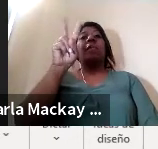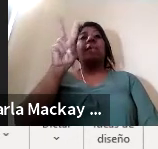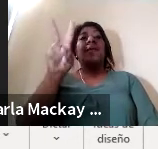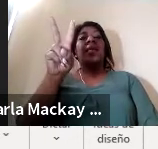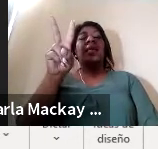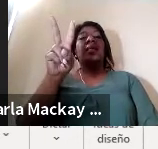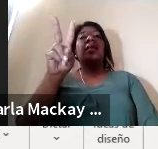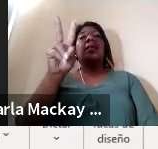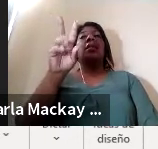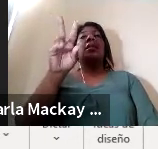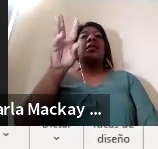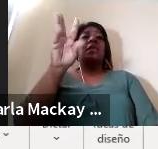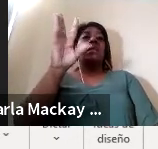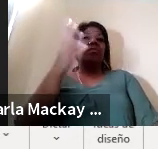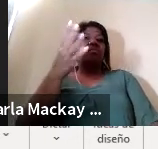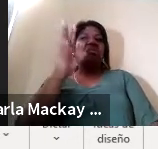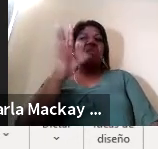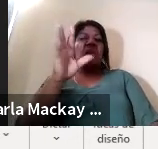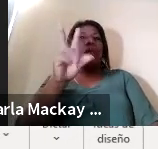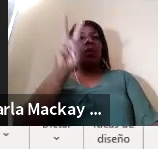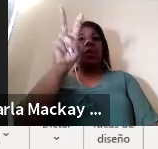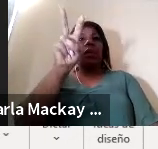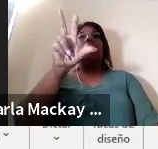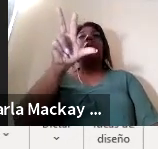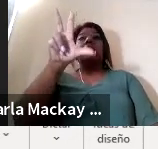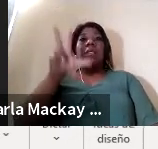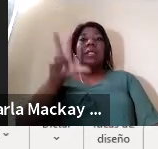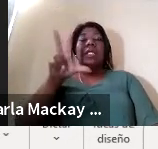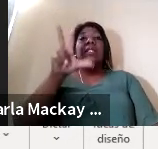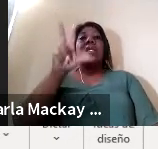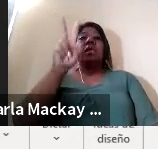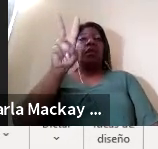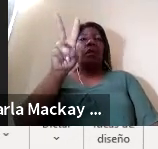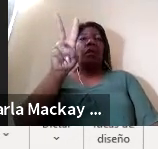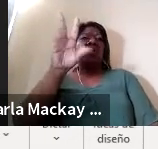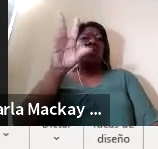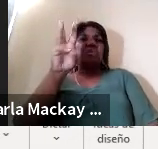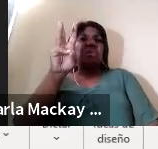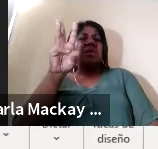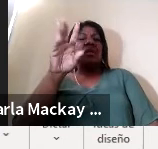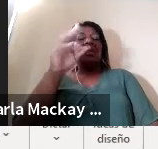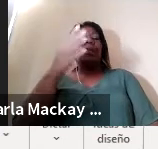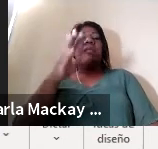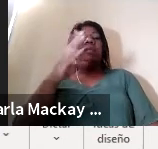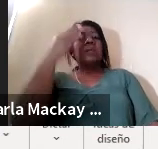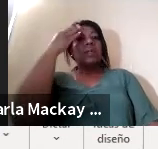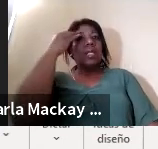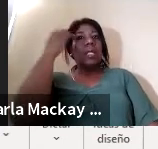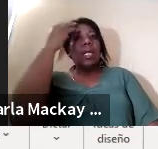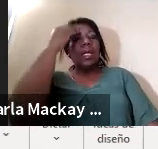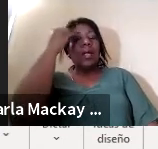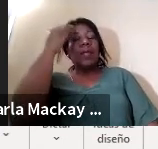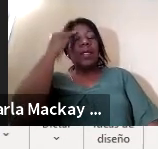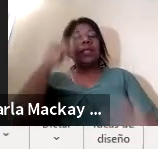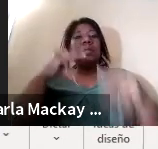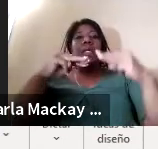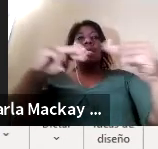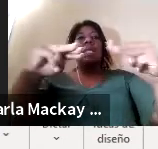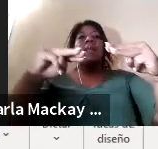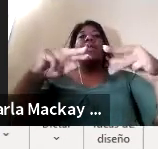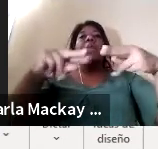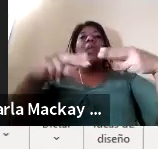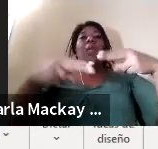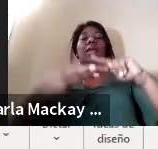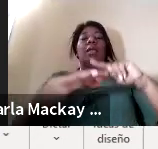estudiantes que han podido desarrollar y poner en práctica esa experiencia o ese método para la formación